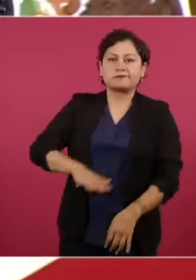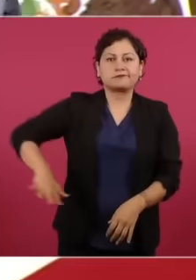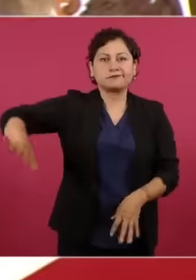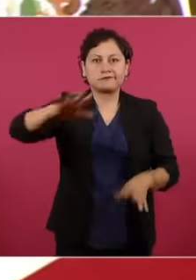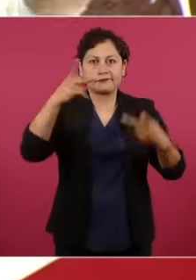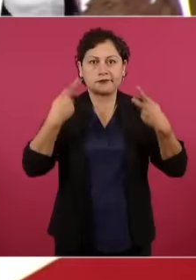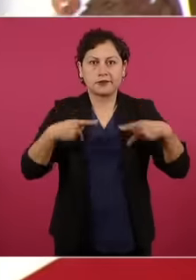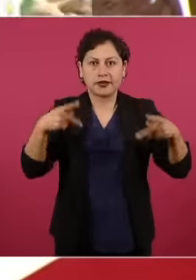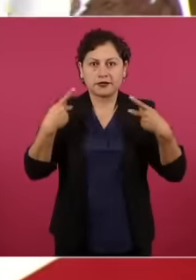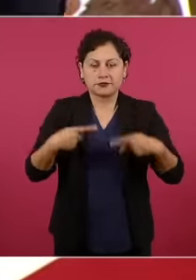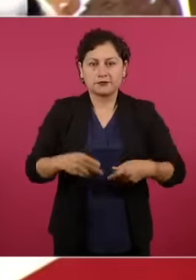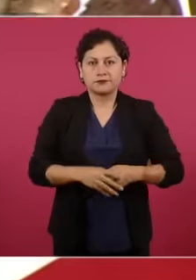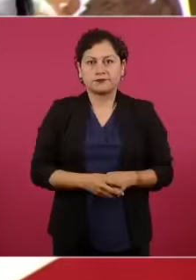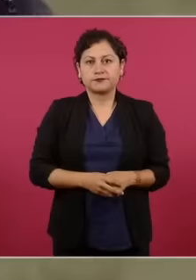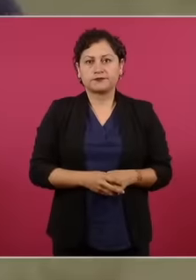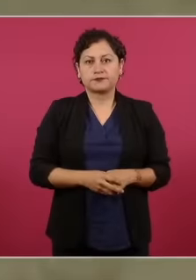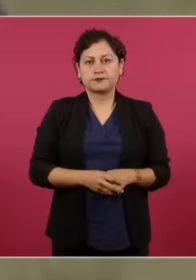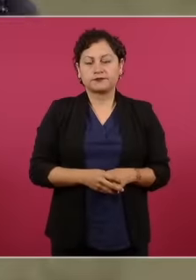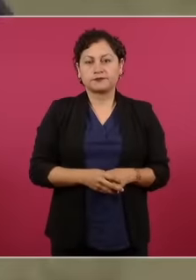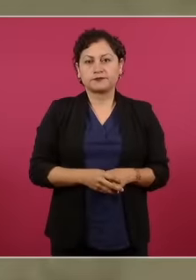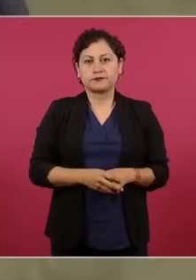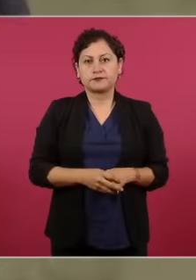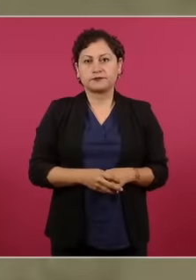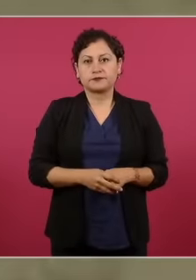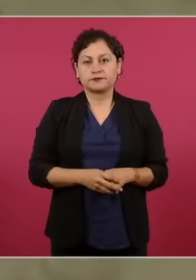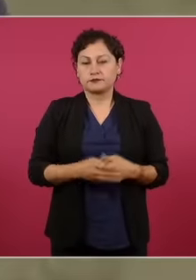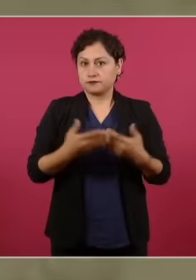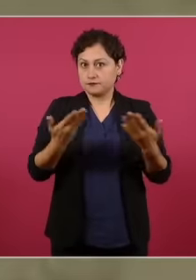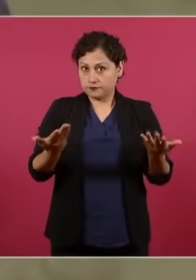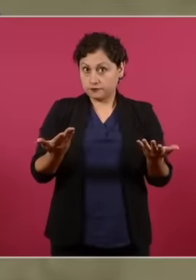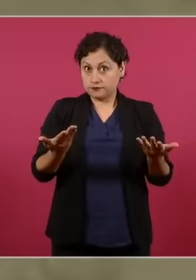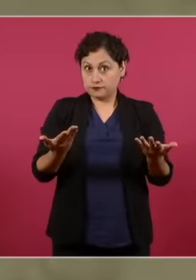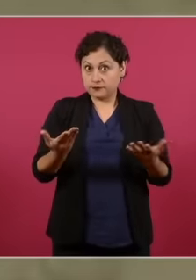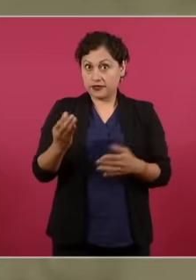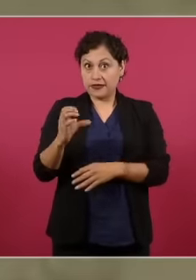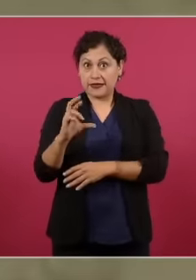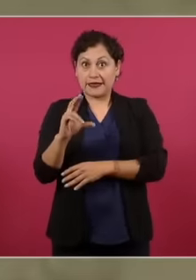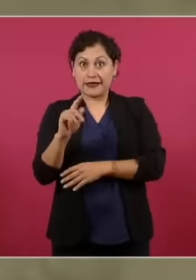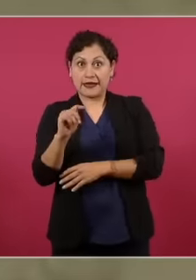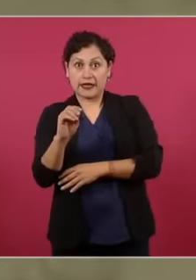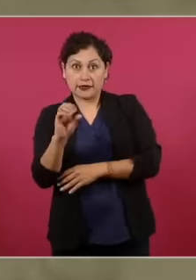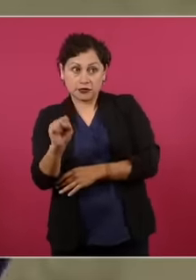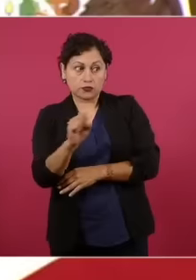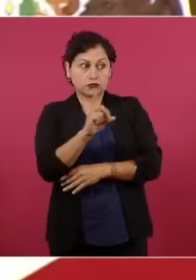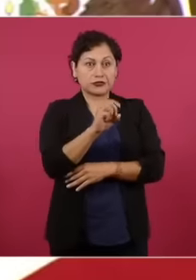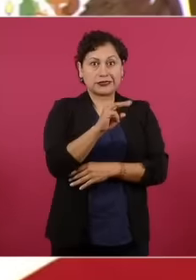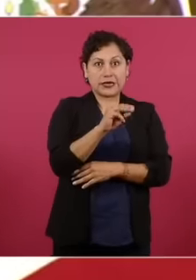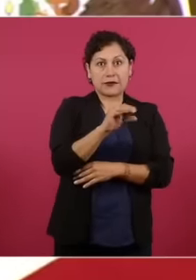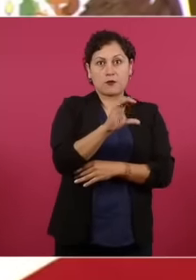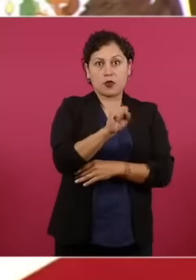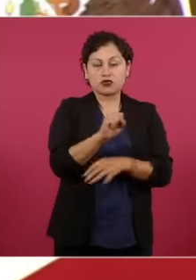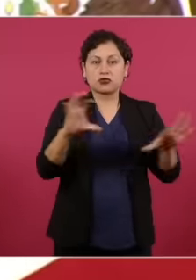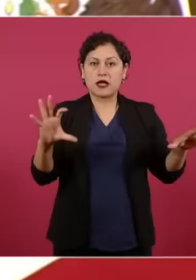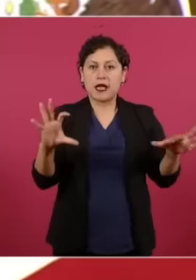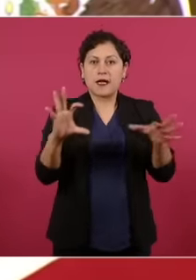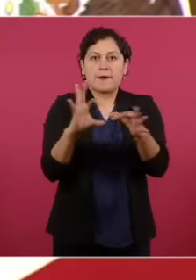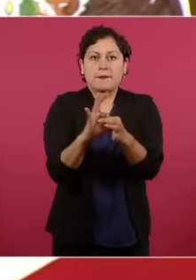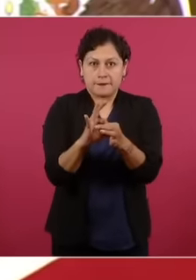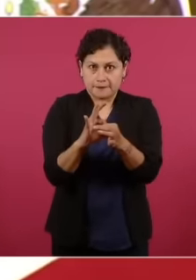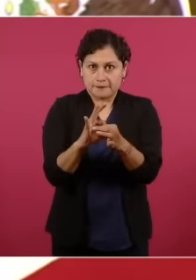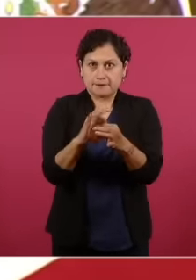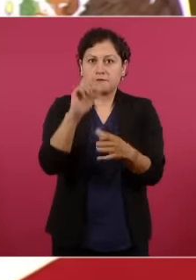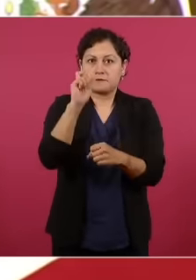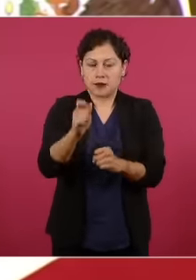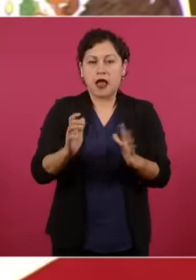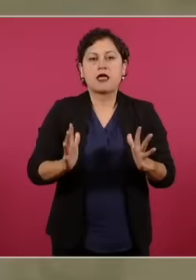Queremos Queremos Kratos Con demos Democracia Lo hemos dicho